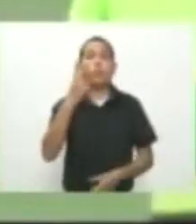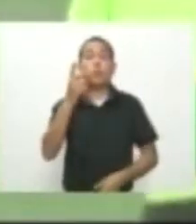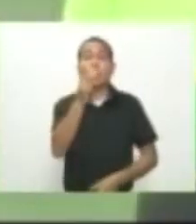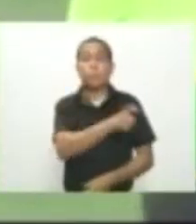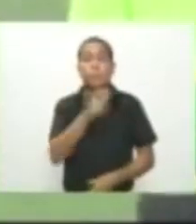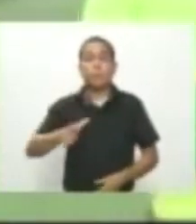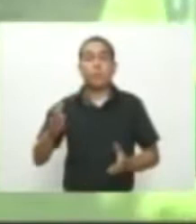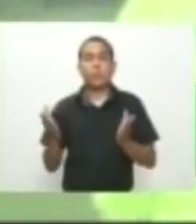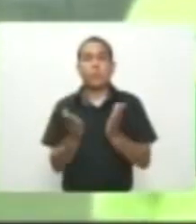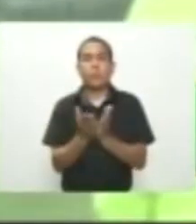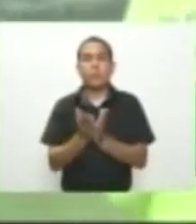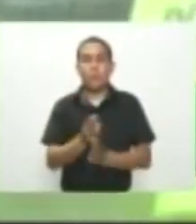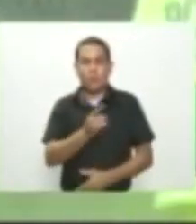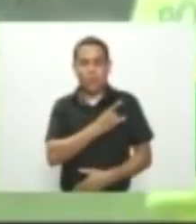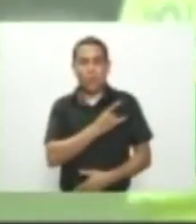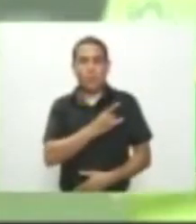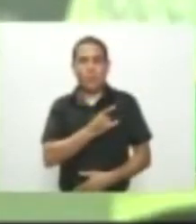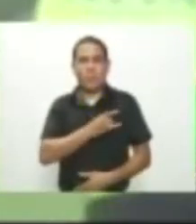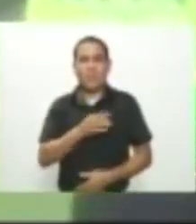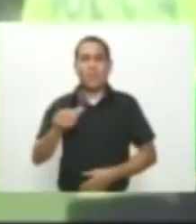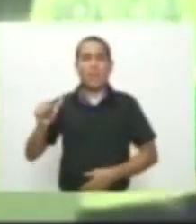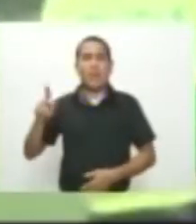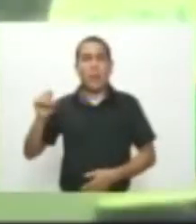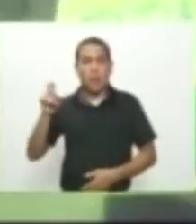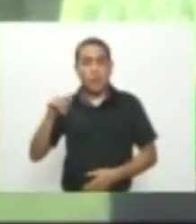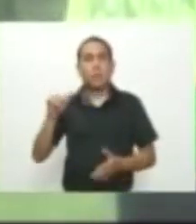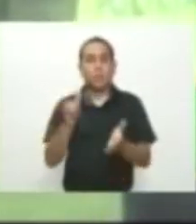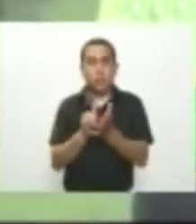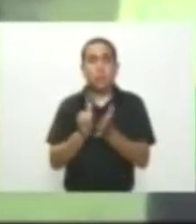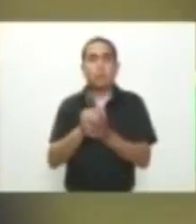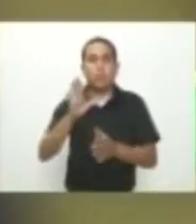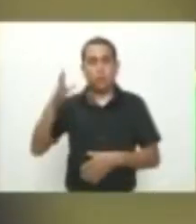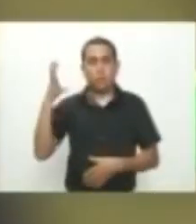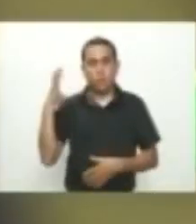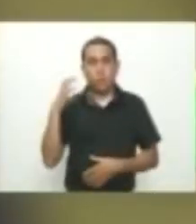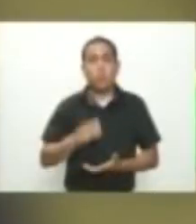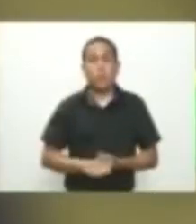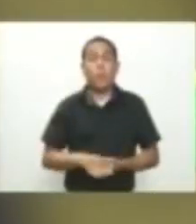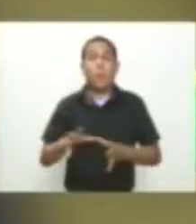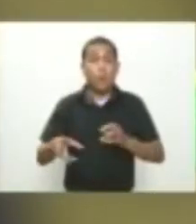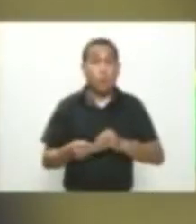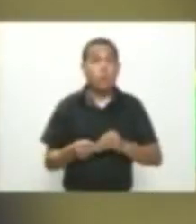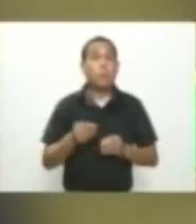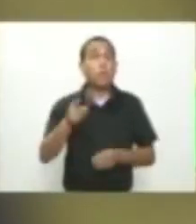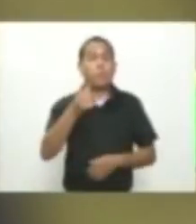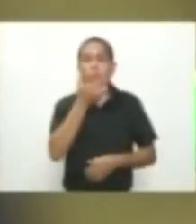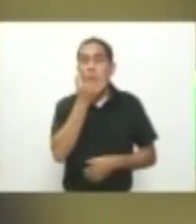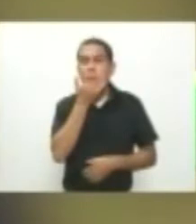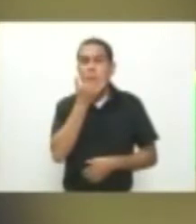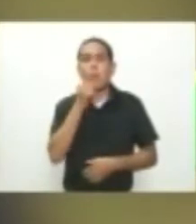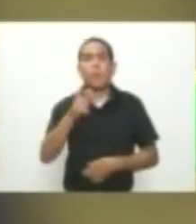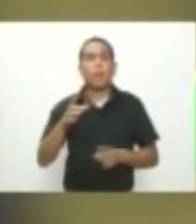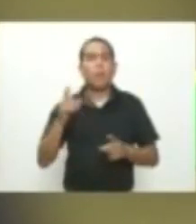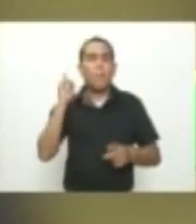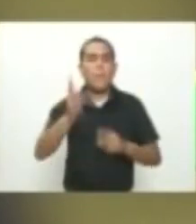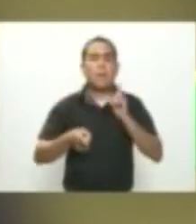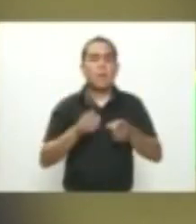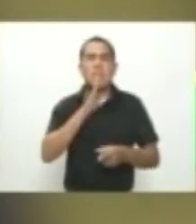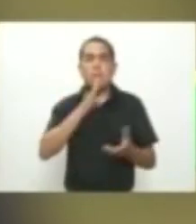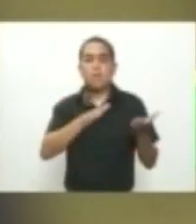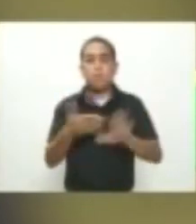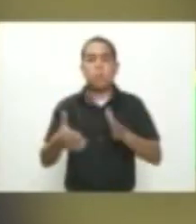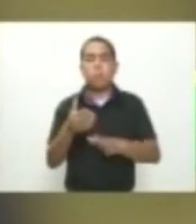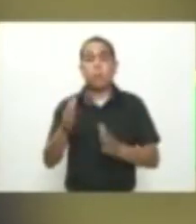de la Universidad de los Andes cerca de San Bernardo del Viento en Córdoba Estas mismas fuentes confirmaron que el crimen fue ordenado